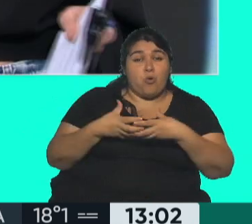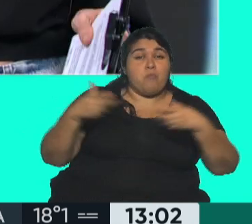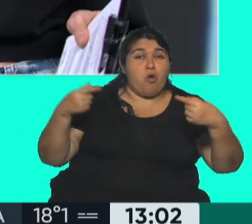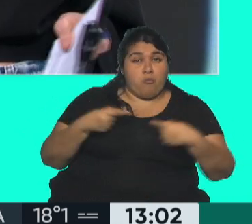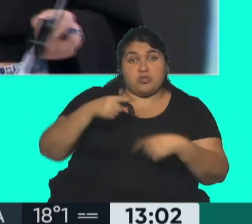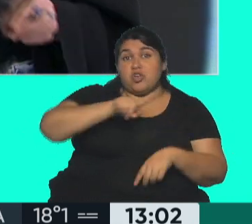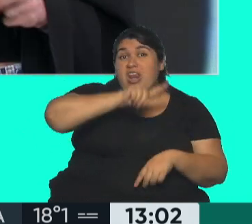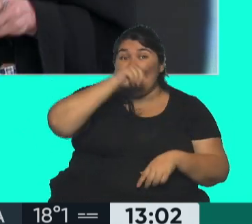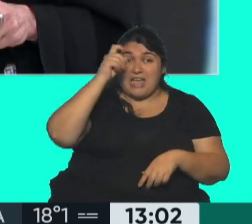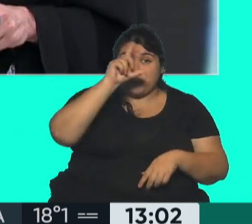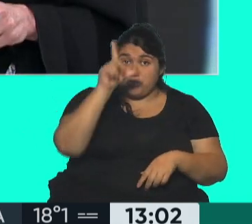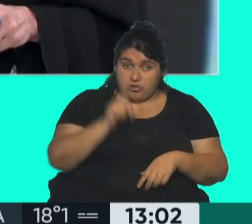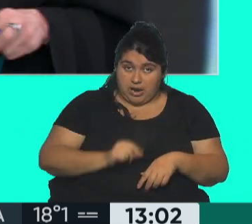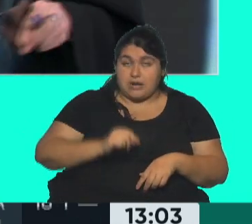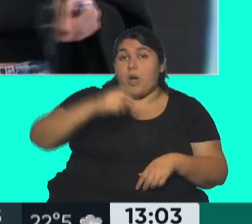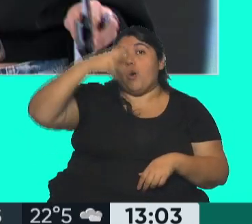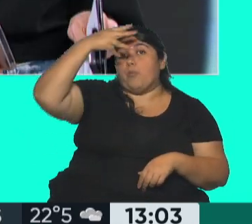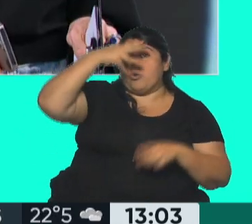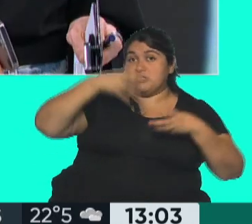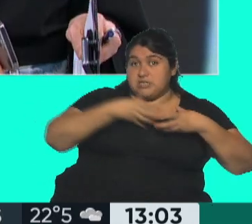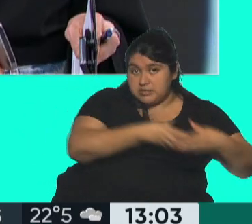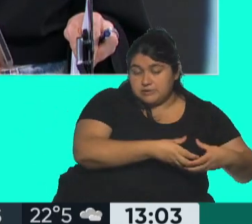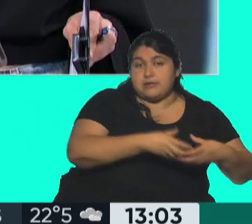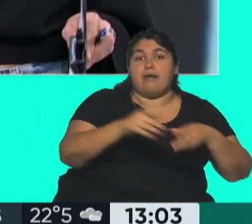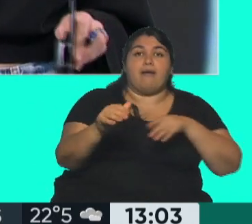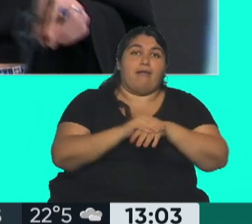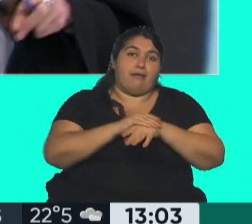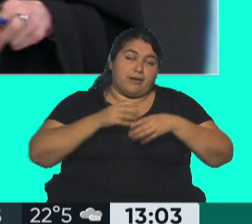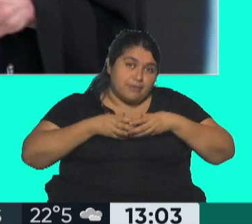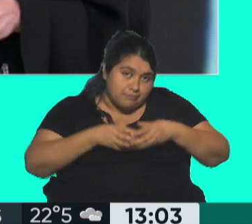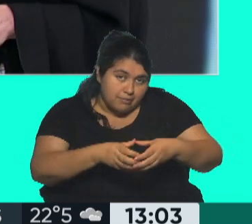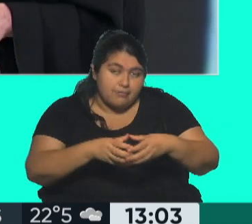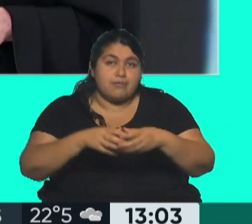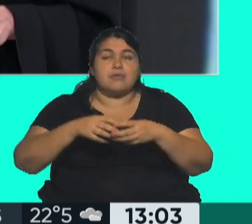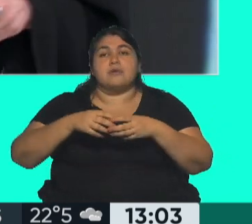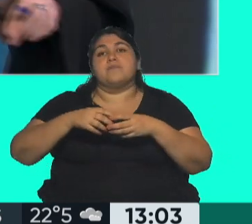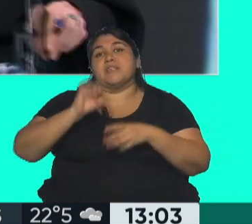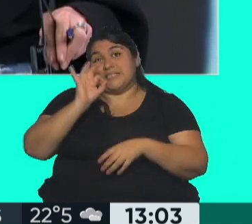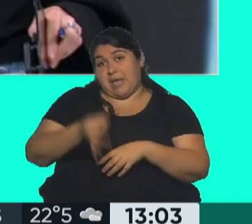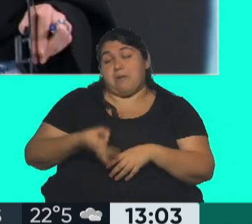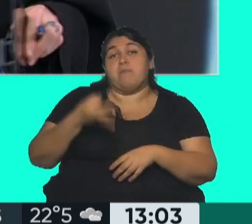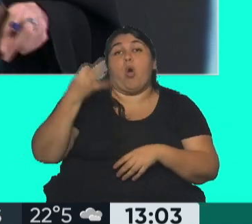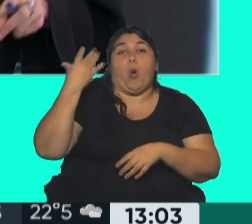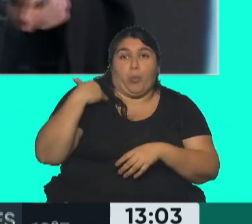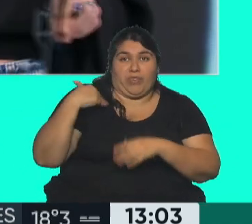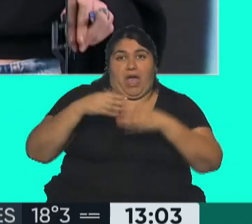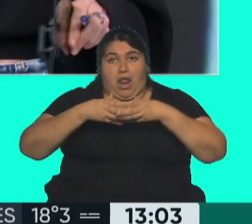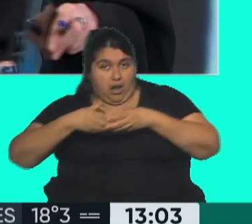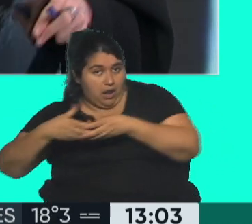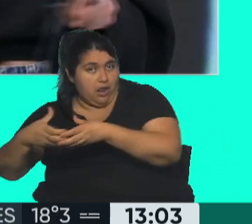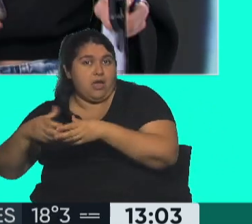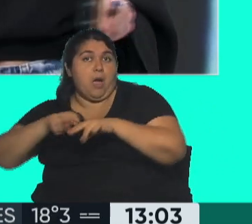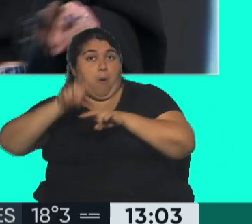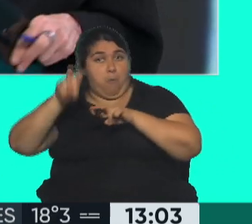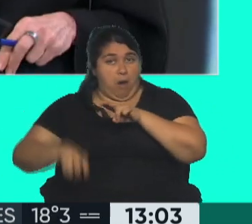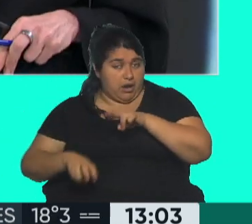es que están en carrera Patricia Bullrich, por un lado, Horacio Rodríguez Larreta, también. Sabemos que María Eugenia Vidal hasta el momento no se ha bajado, aunque dicen